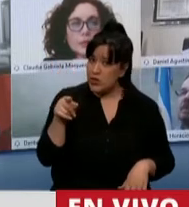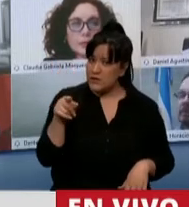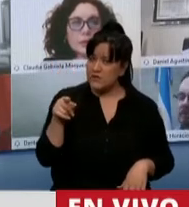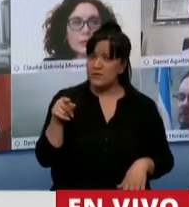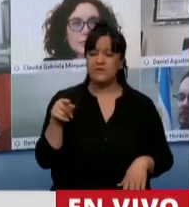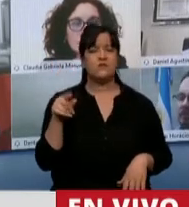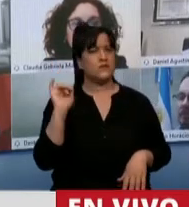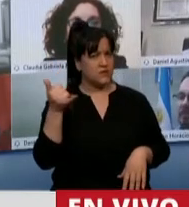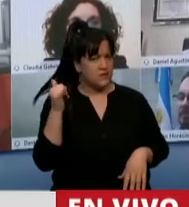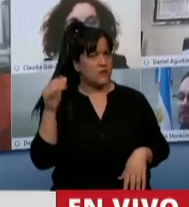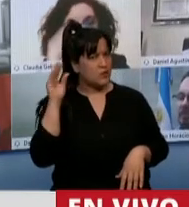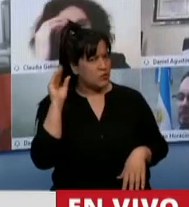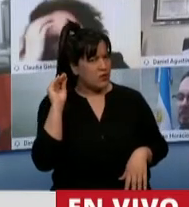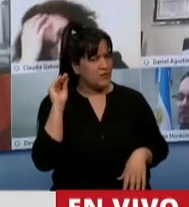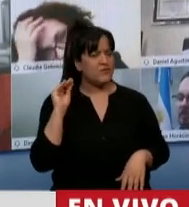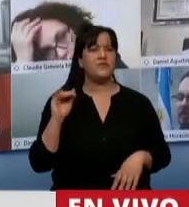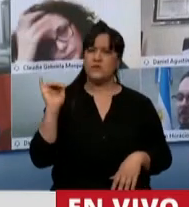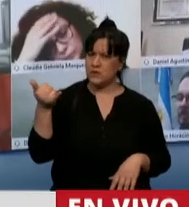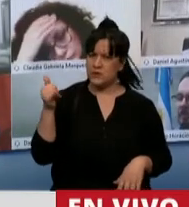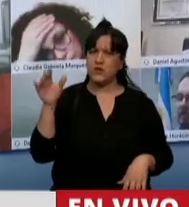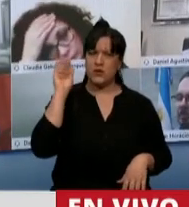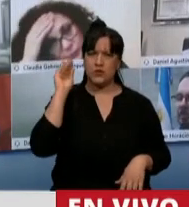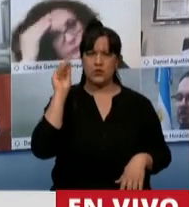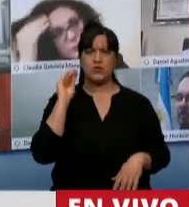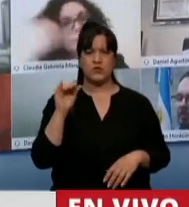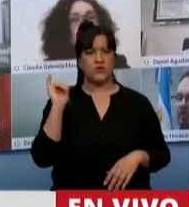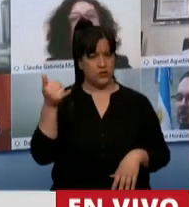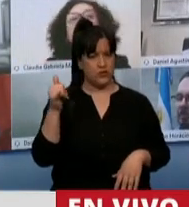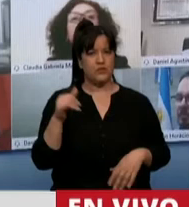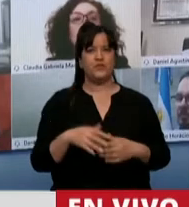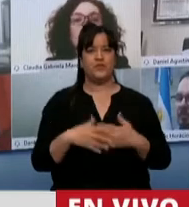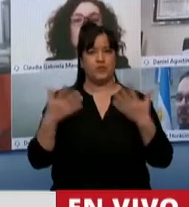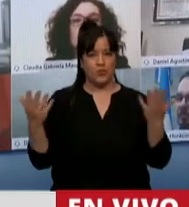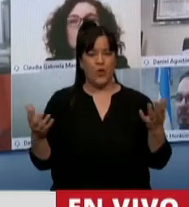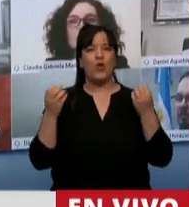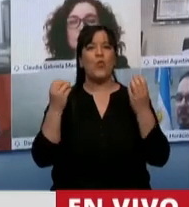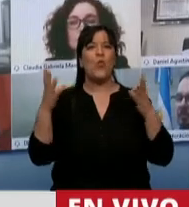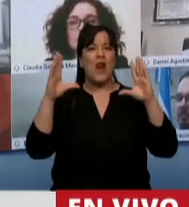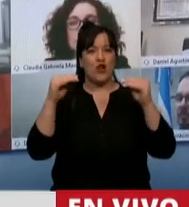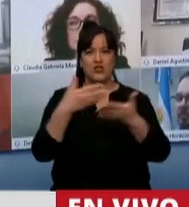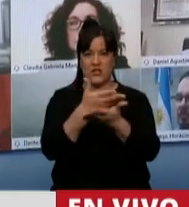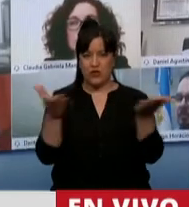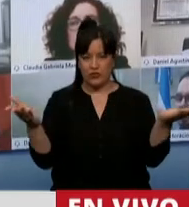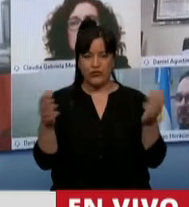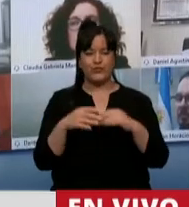¿Ahora se escucha? Sí se escucha. Bueno, buenas noches a todos.